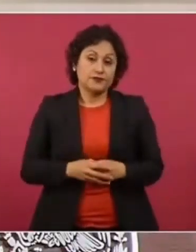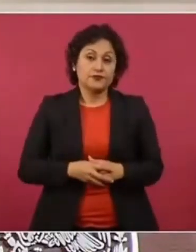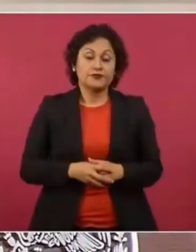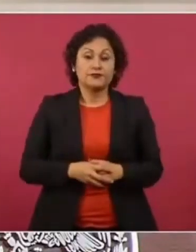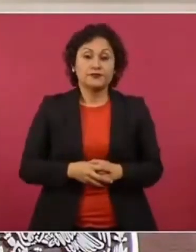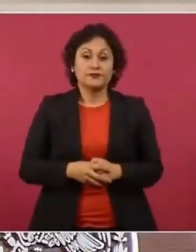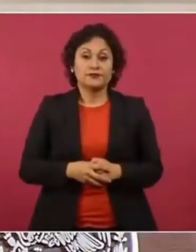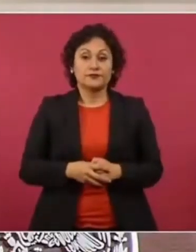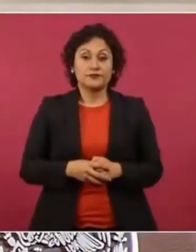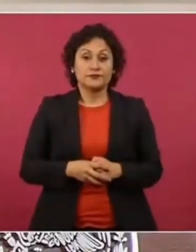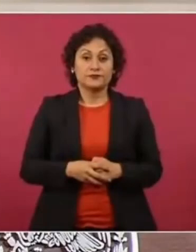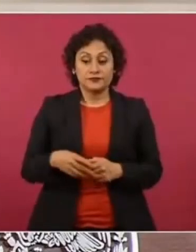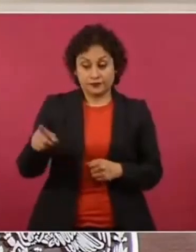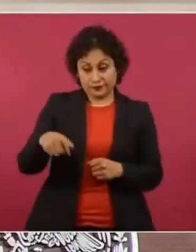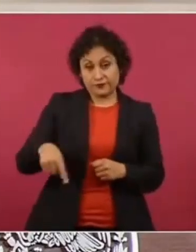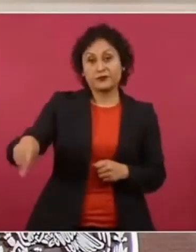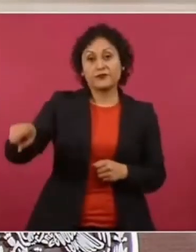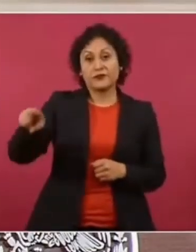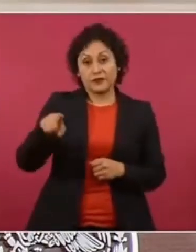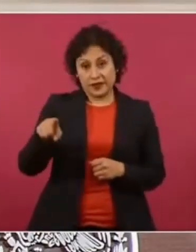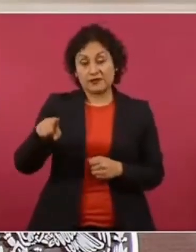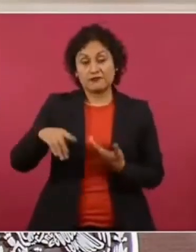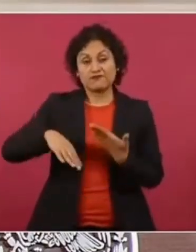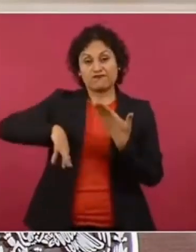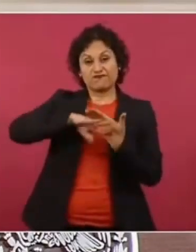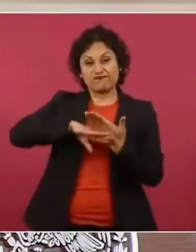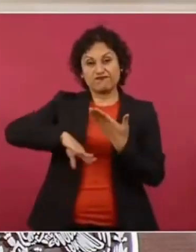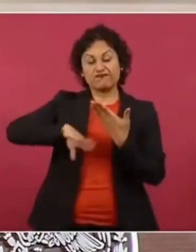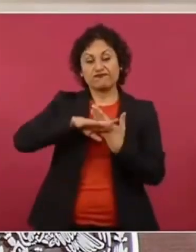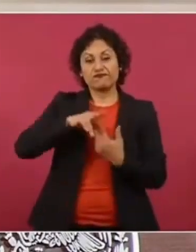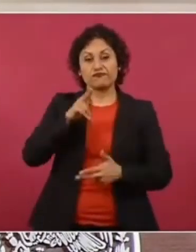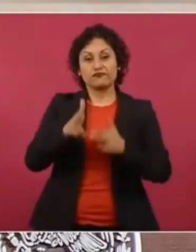que promueven los amparos en contra del Tren Maya,